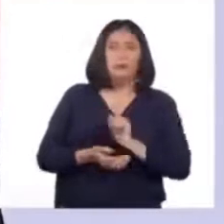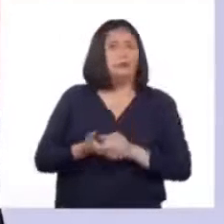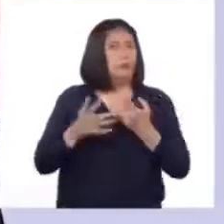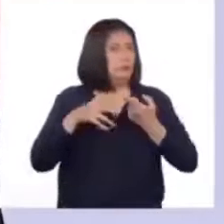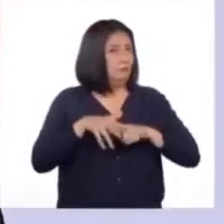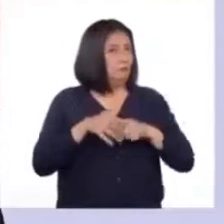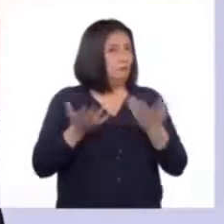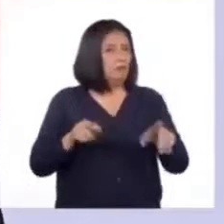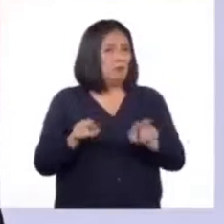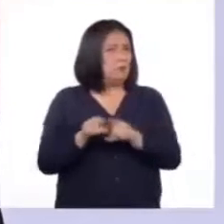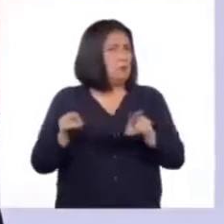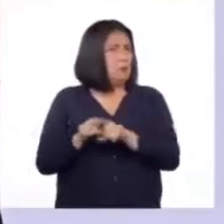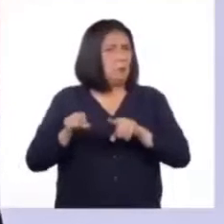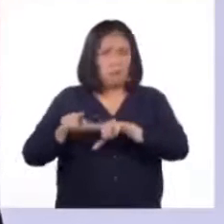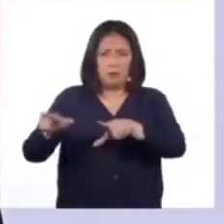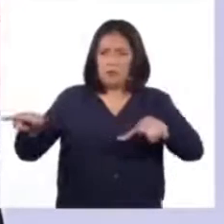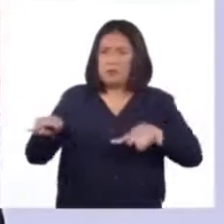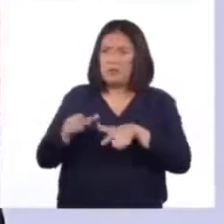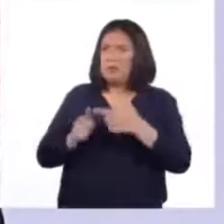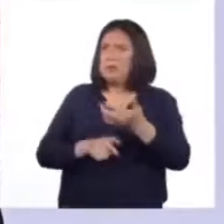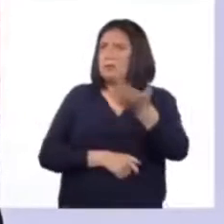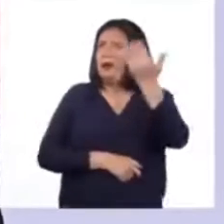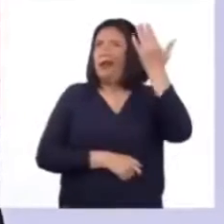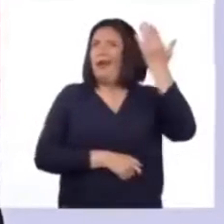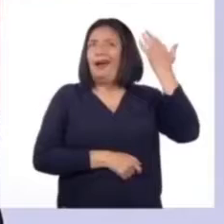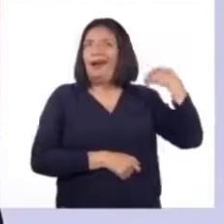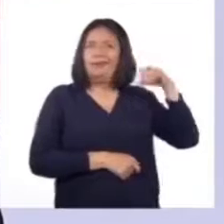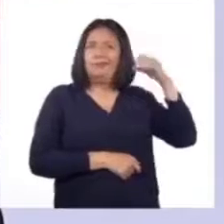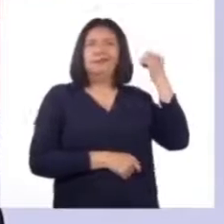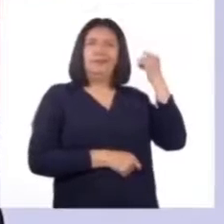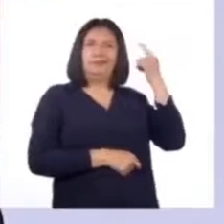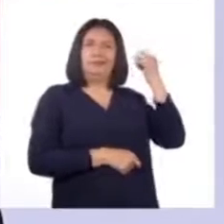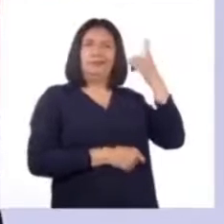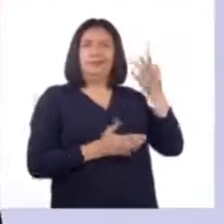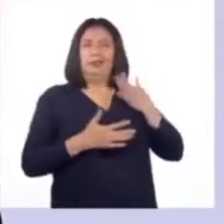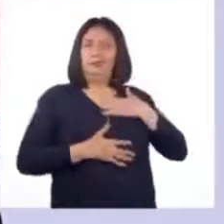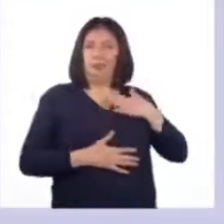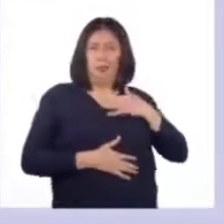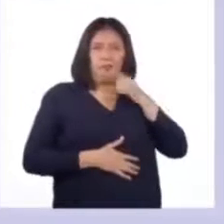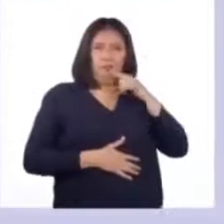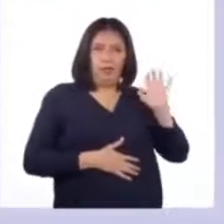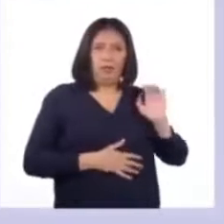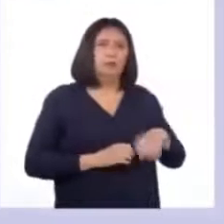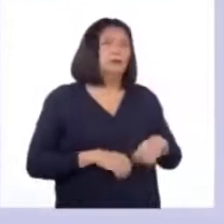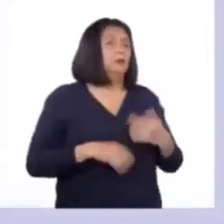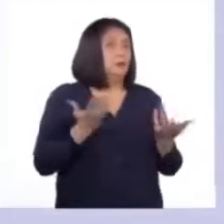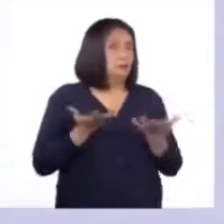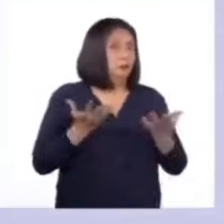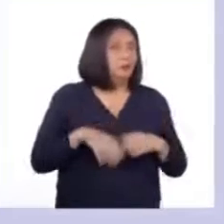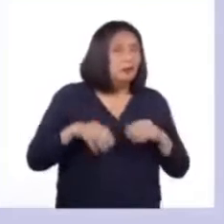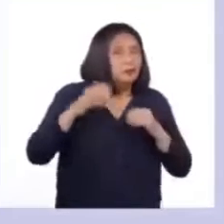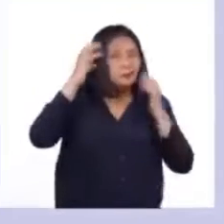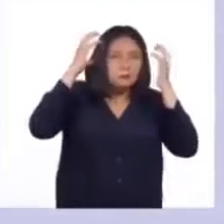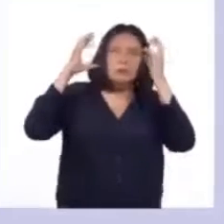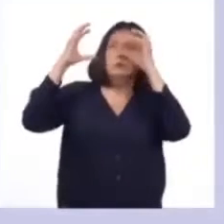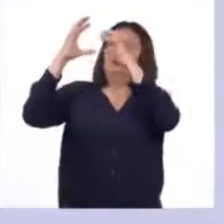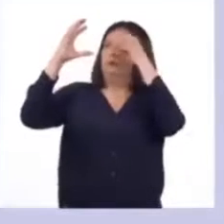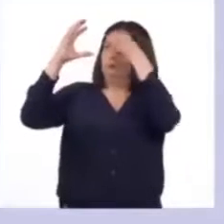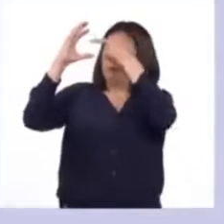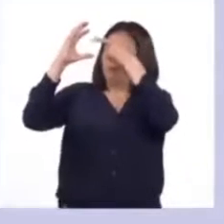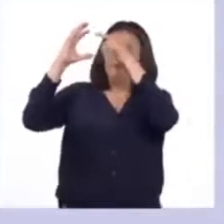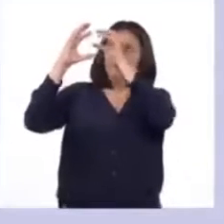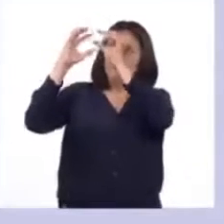Empezamos en el mismo lugar donde nos quedamos antes de entender el proceso en el cuerpo de las mujeres. Y ese lugar es la glándula